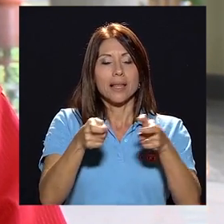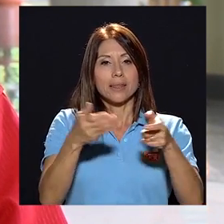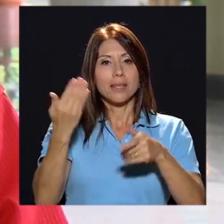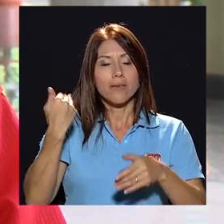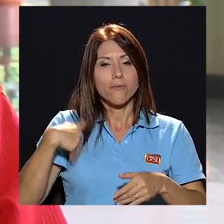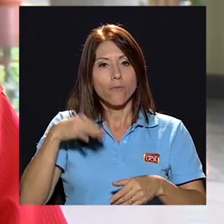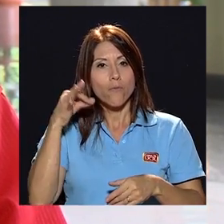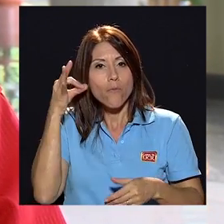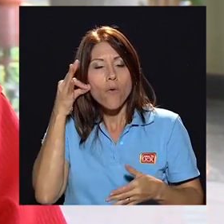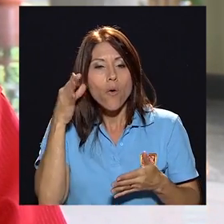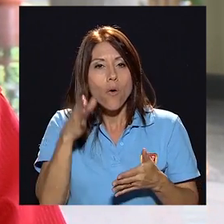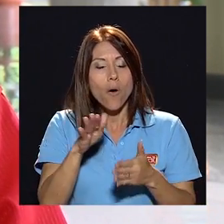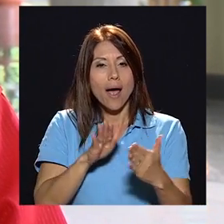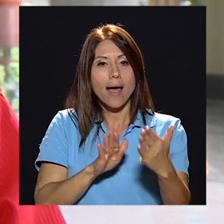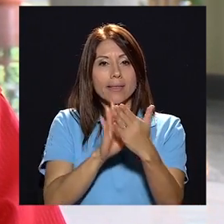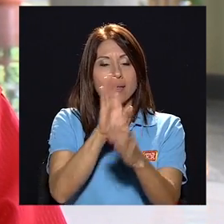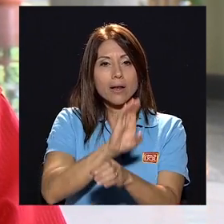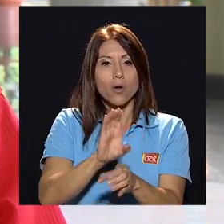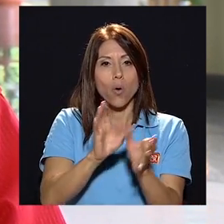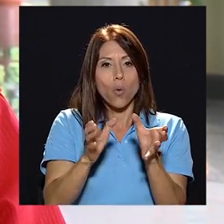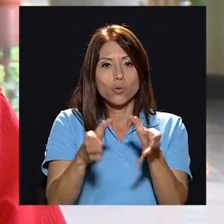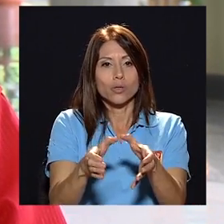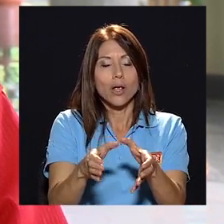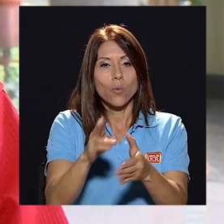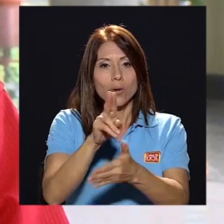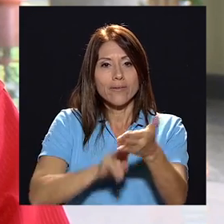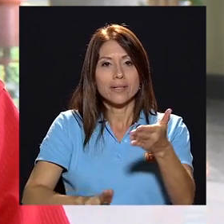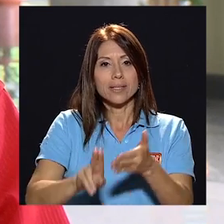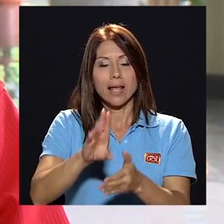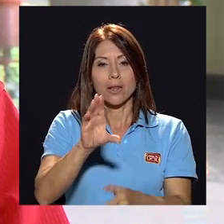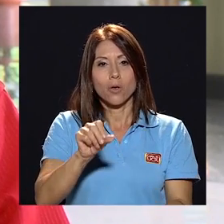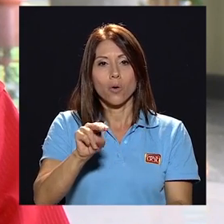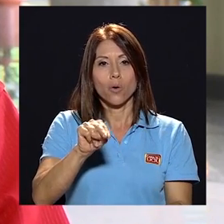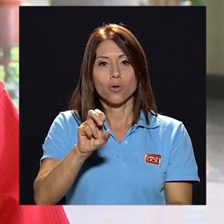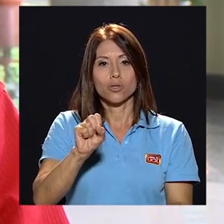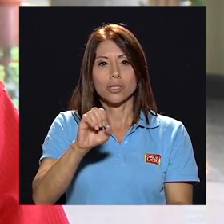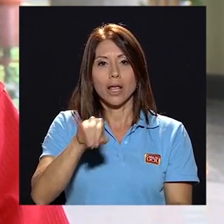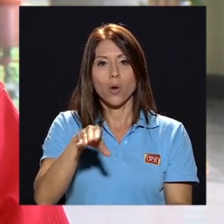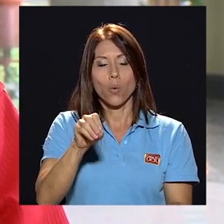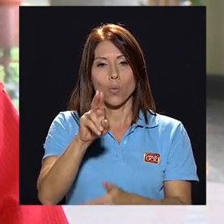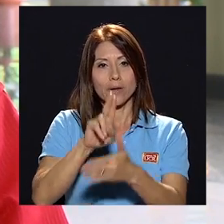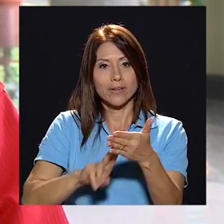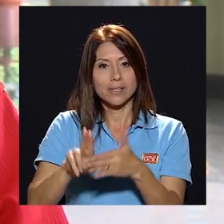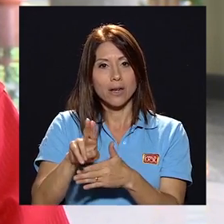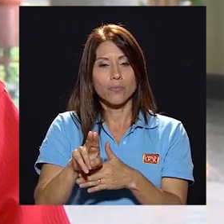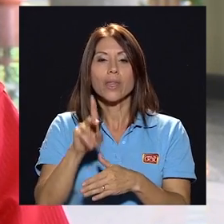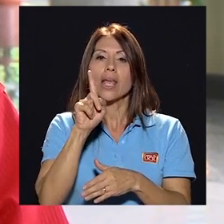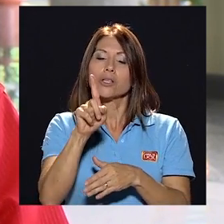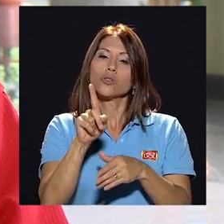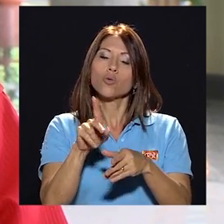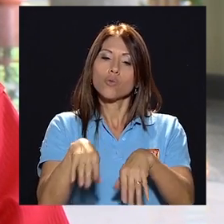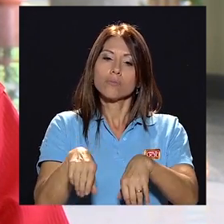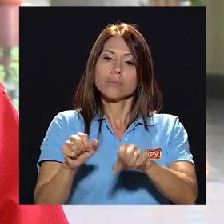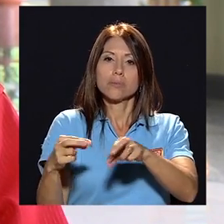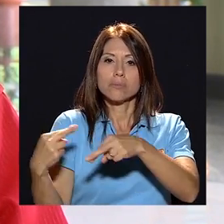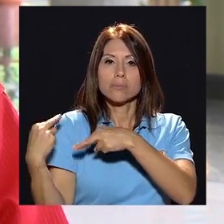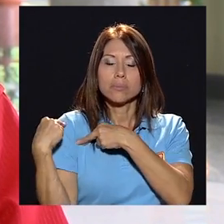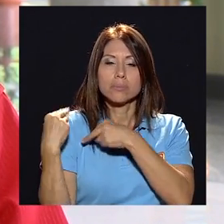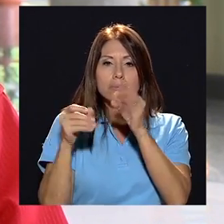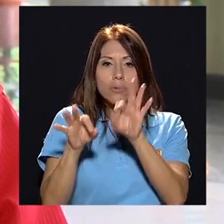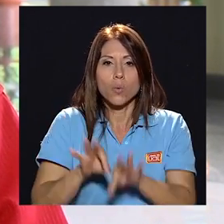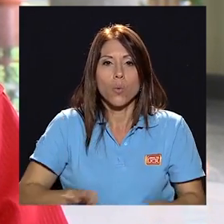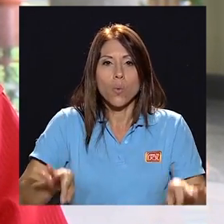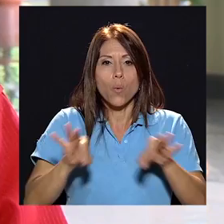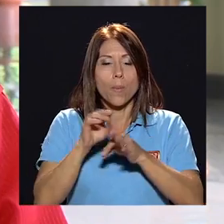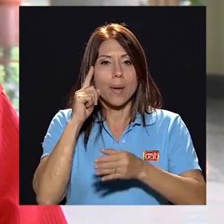o de la representante administrativa ante el consejo universitario es un cargo de gran relevancia para la universidad y